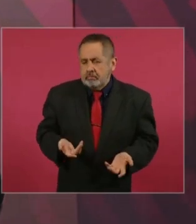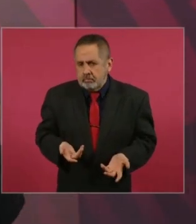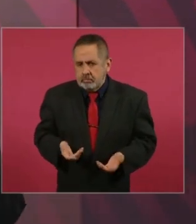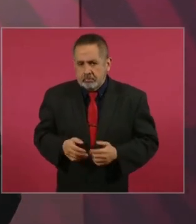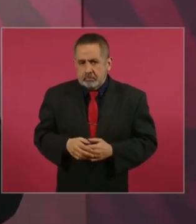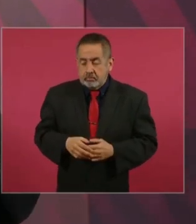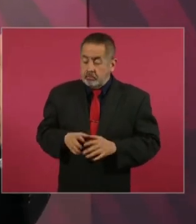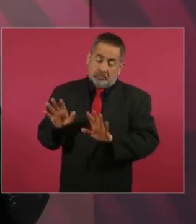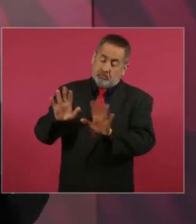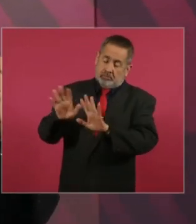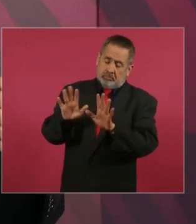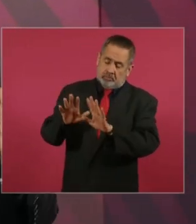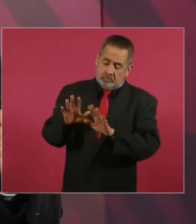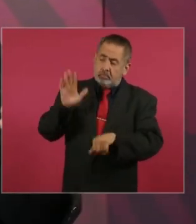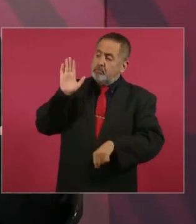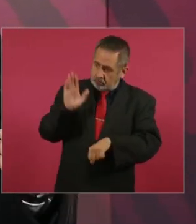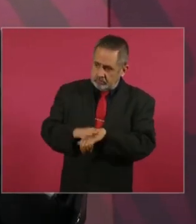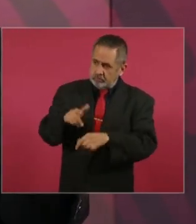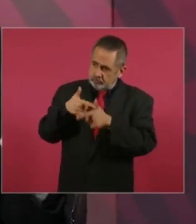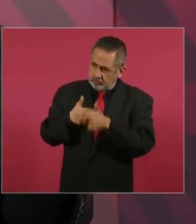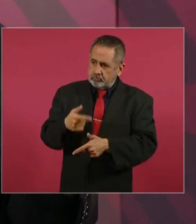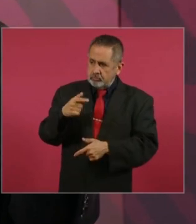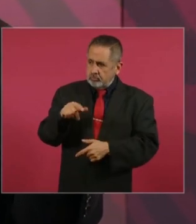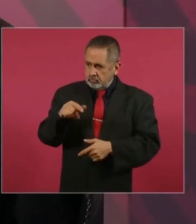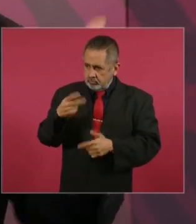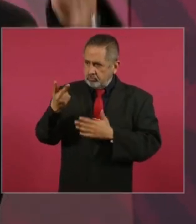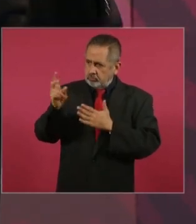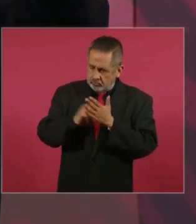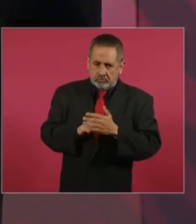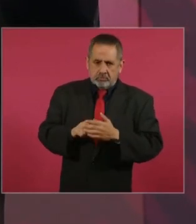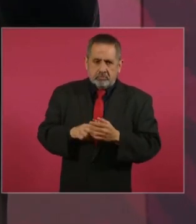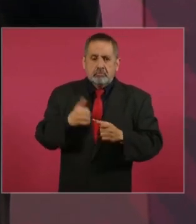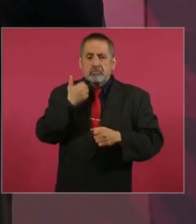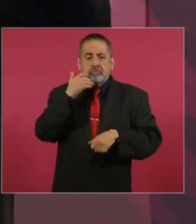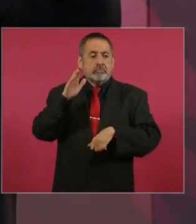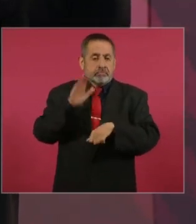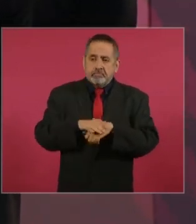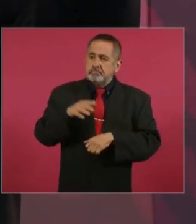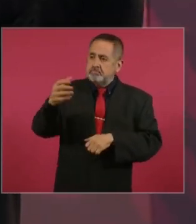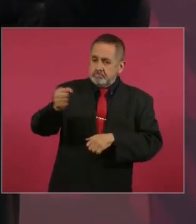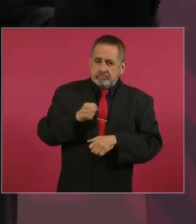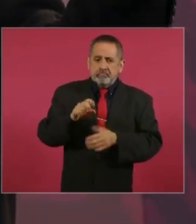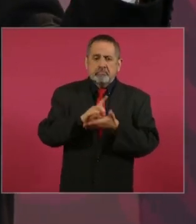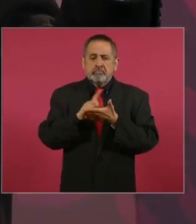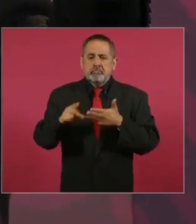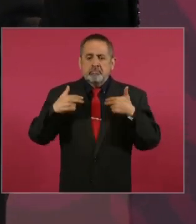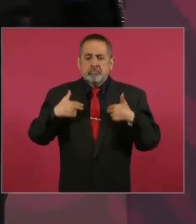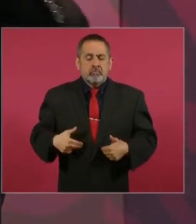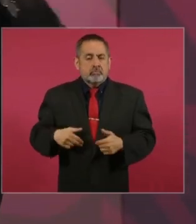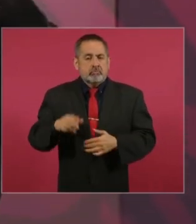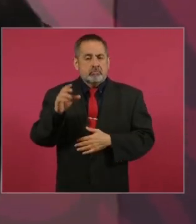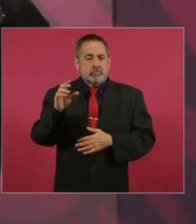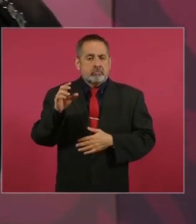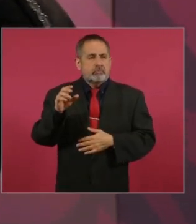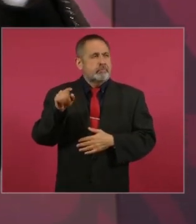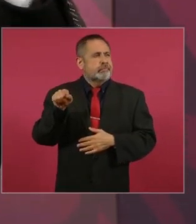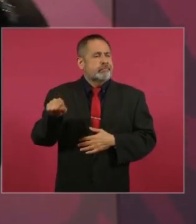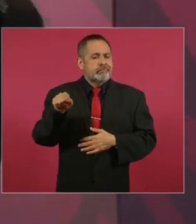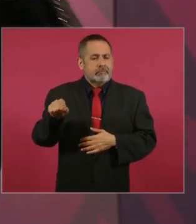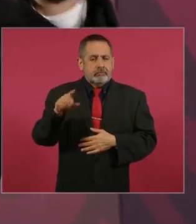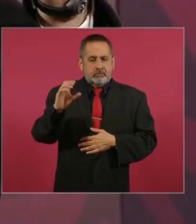No, no, no, no nos alcanza un mes. Además, queremos que vengan los de Derechos Humanos de Naciones, no, de